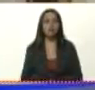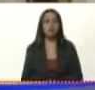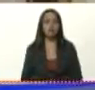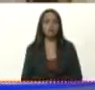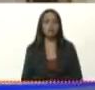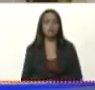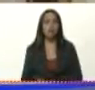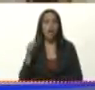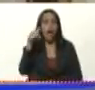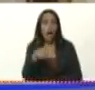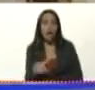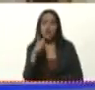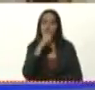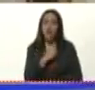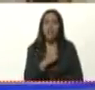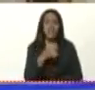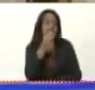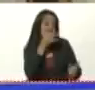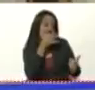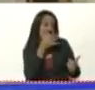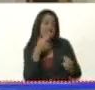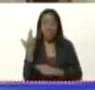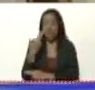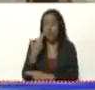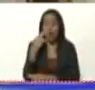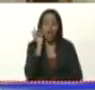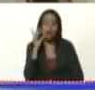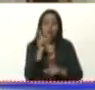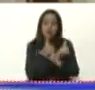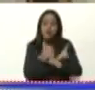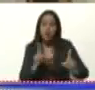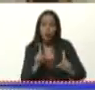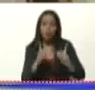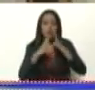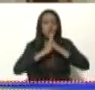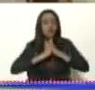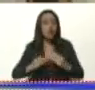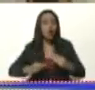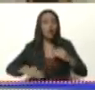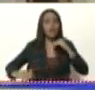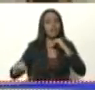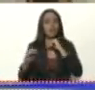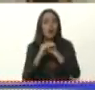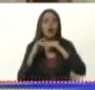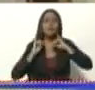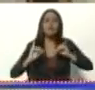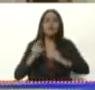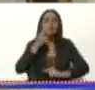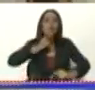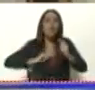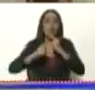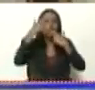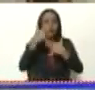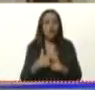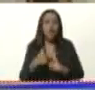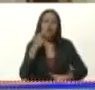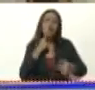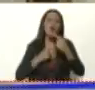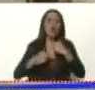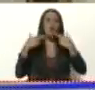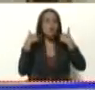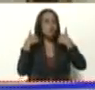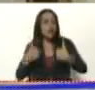Aquí no hay que tú eres verde, rojo, azul. No. Aquí somos un solo color, el color humano.